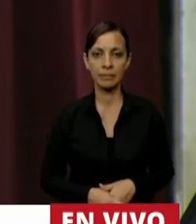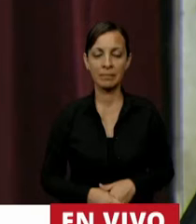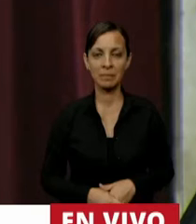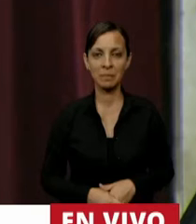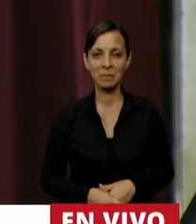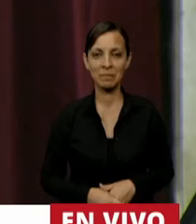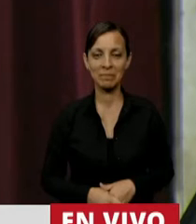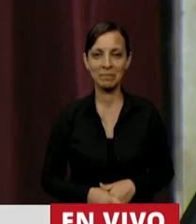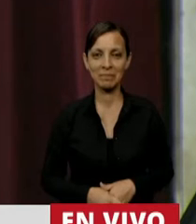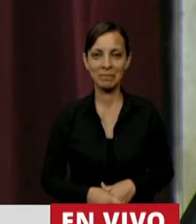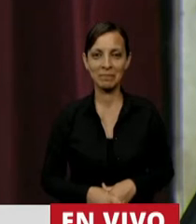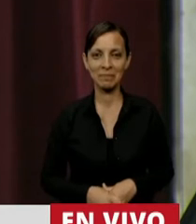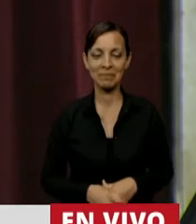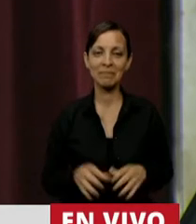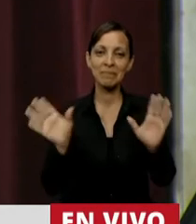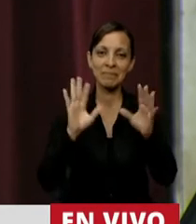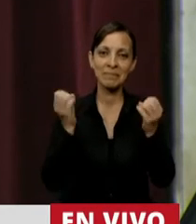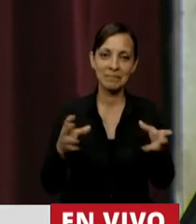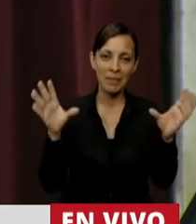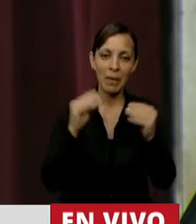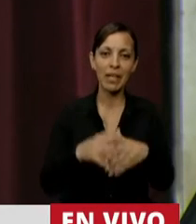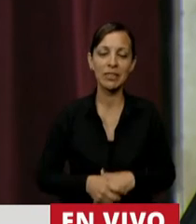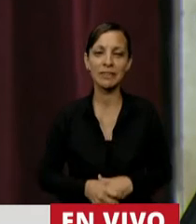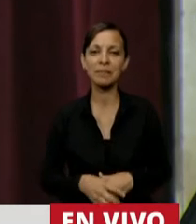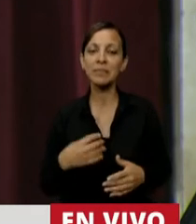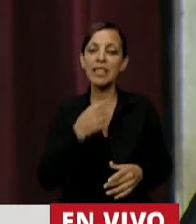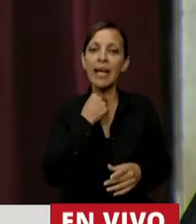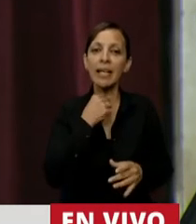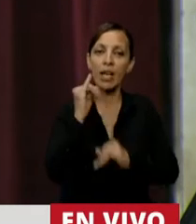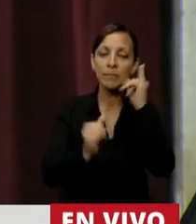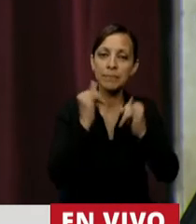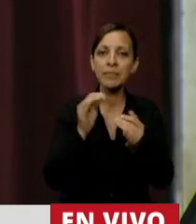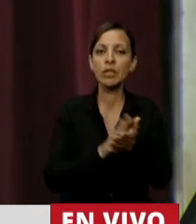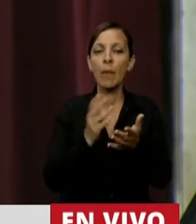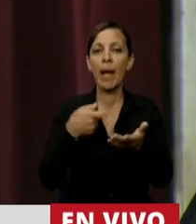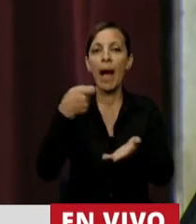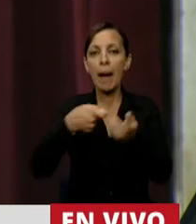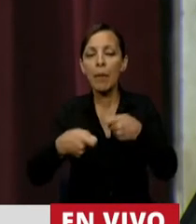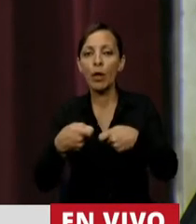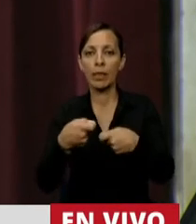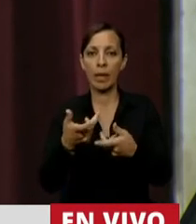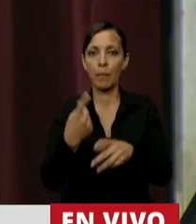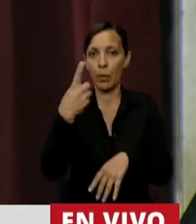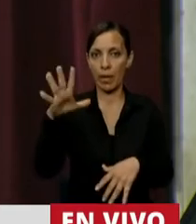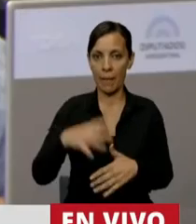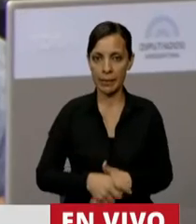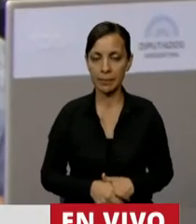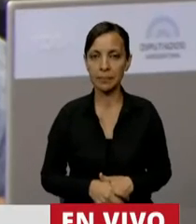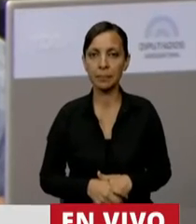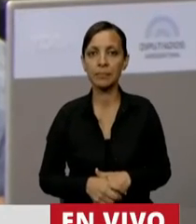Hola. Bueno, buenas noches, señor Presidente. Quiero hacer referencia al aporte solidario extraordinario por única vez.